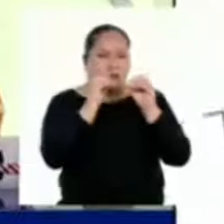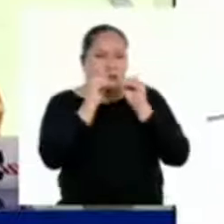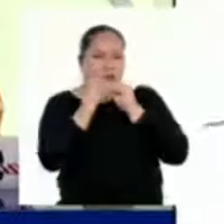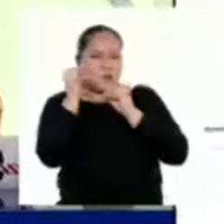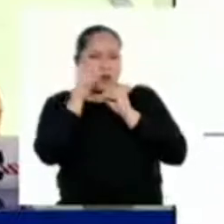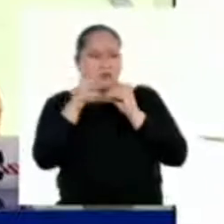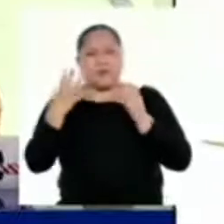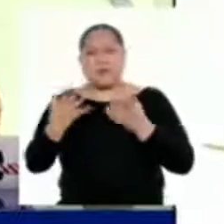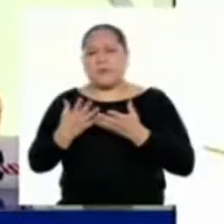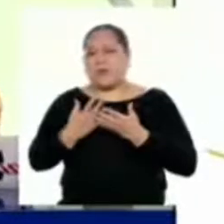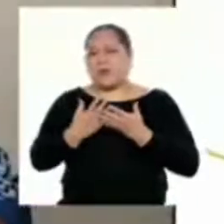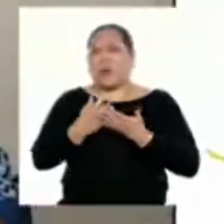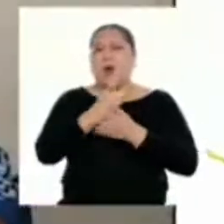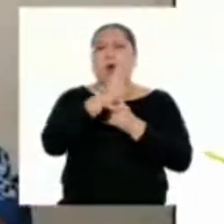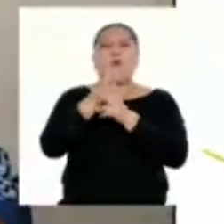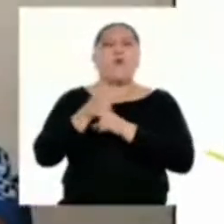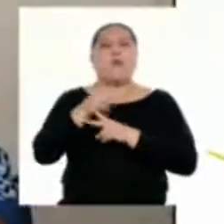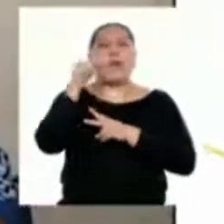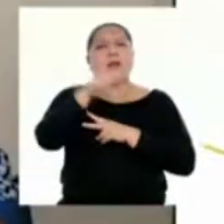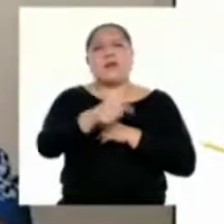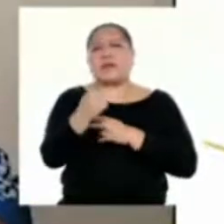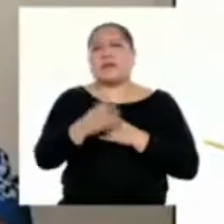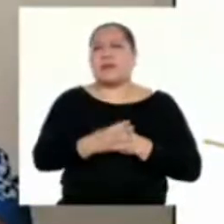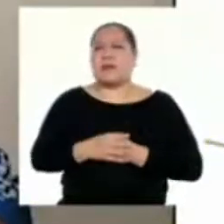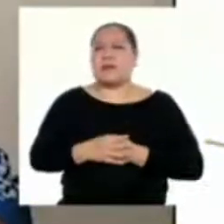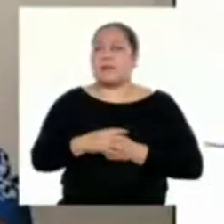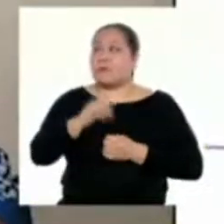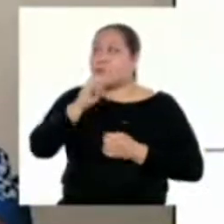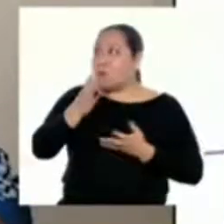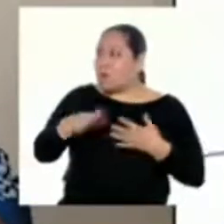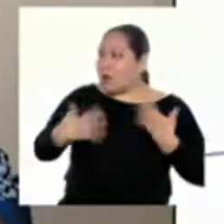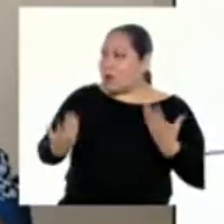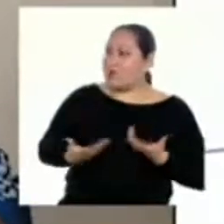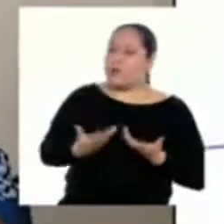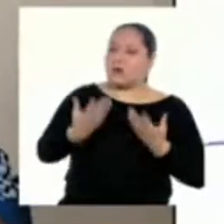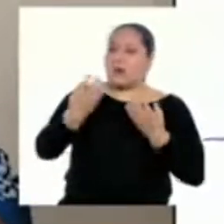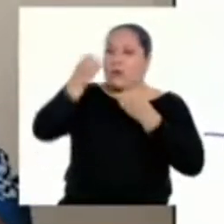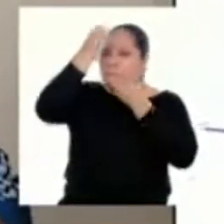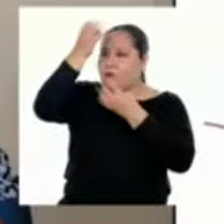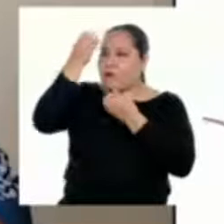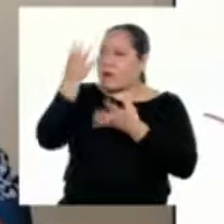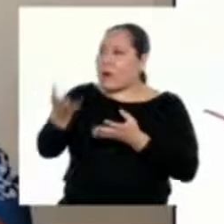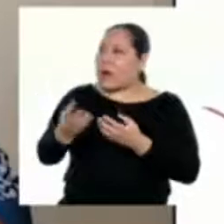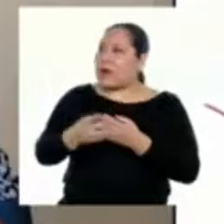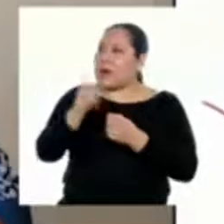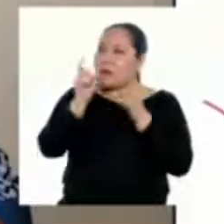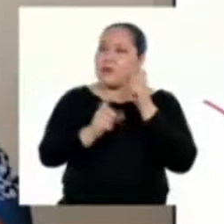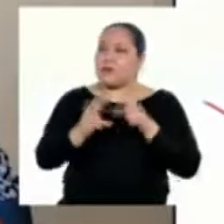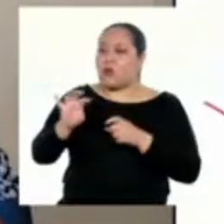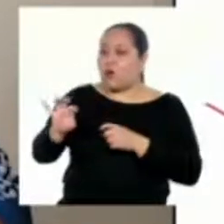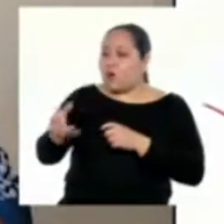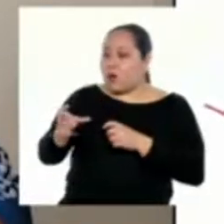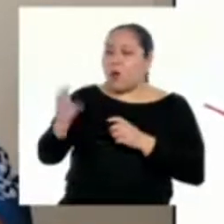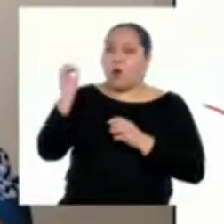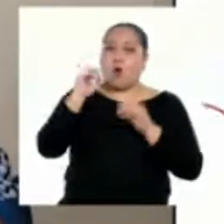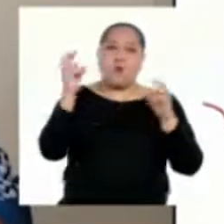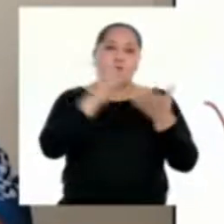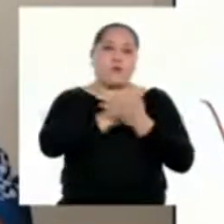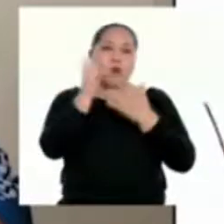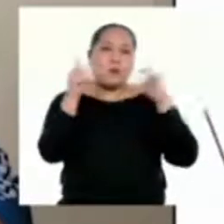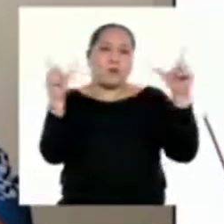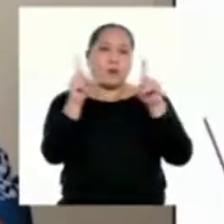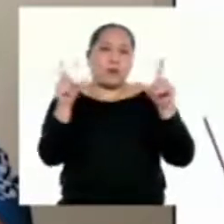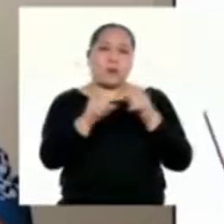preservación? Podemos informar a los ciudadanos mediante transmisiones radiales o programas de televisión sobre la